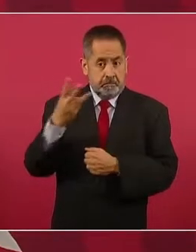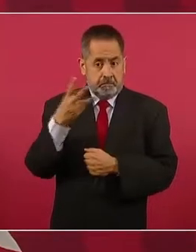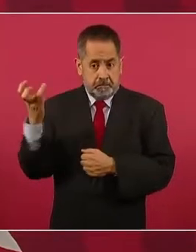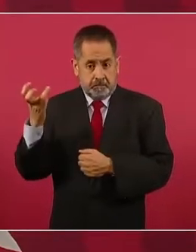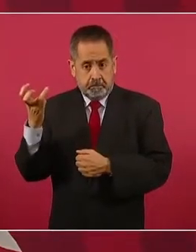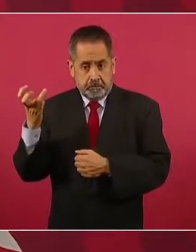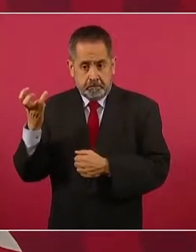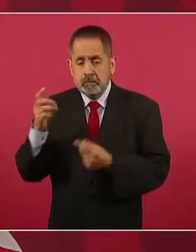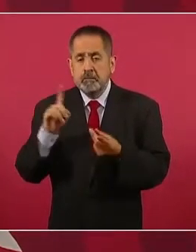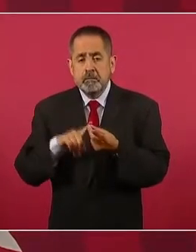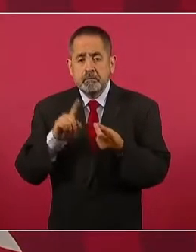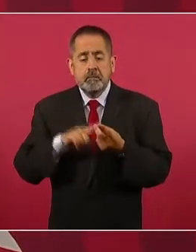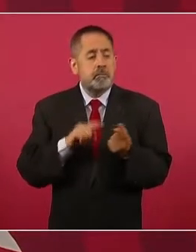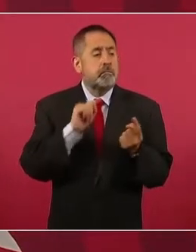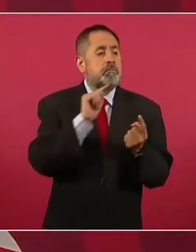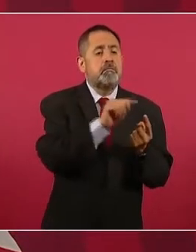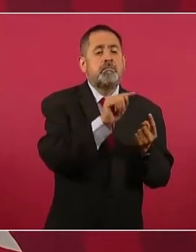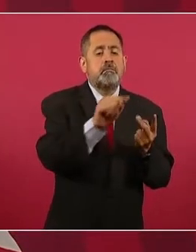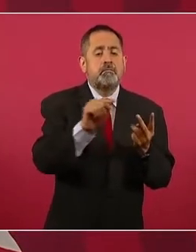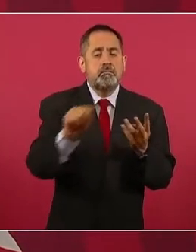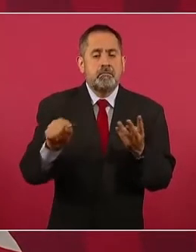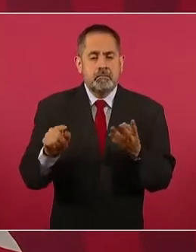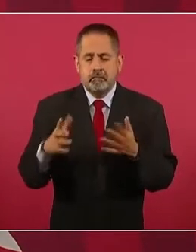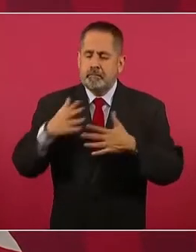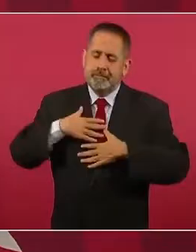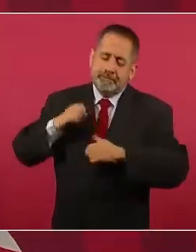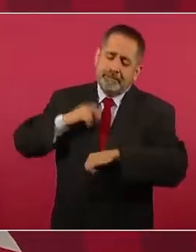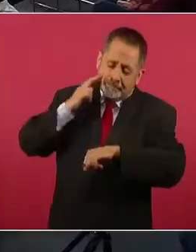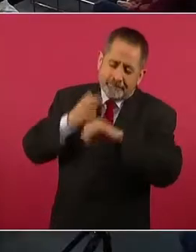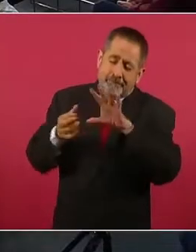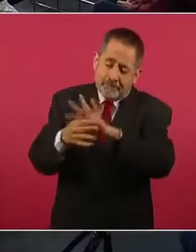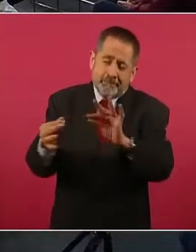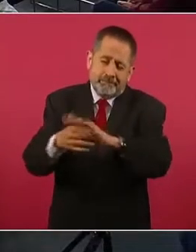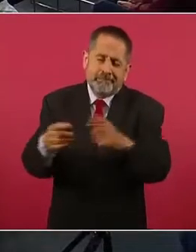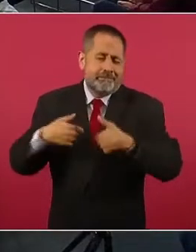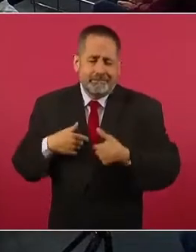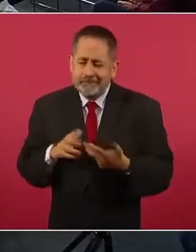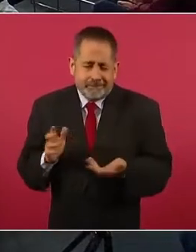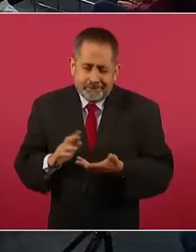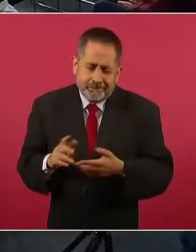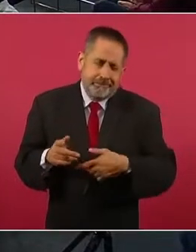no me corresponde a mí, pero…